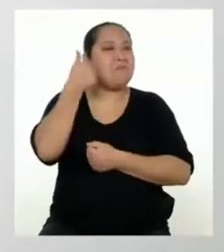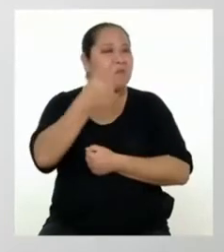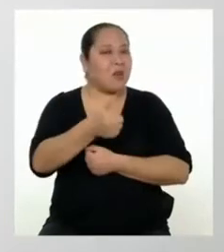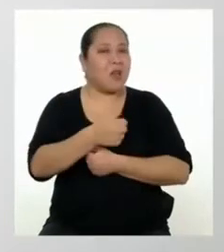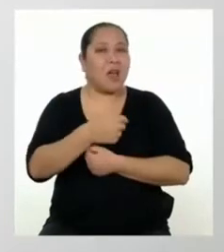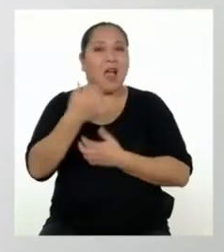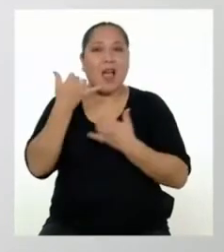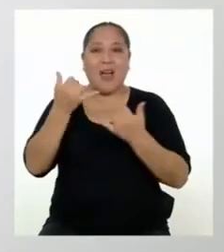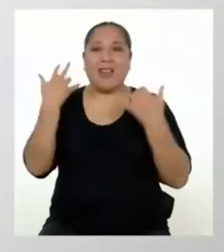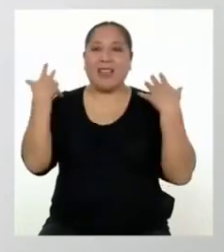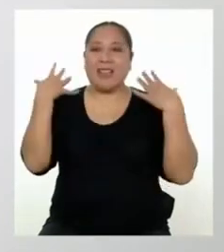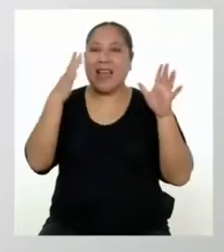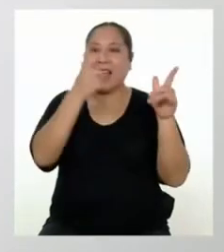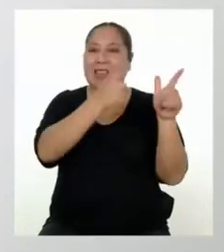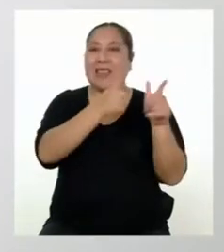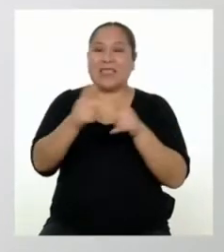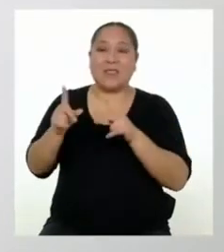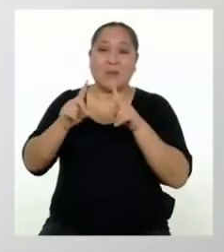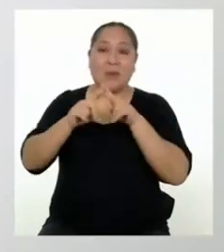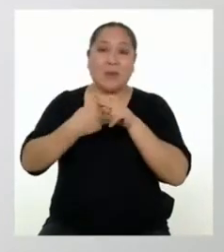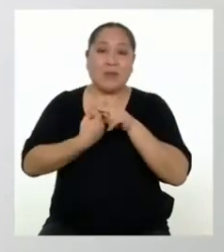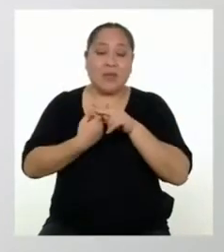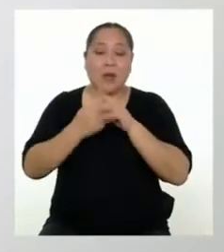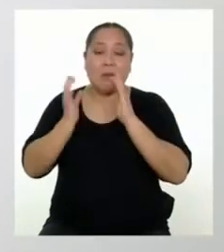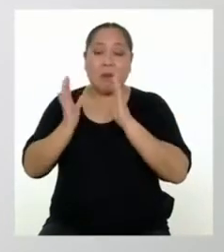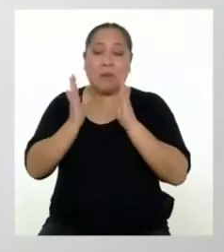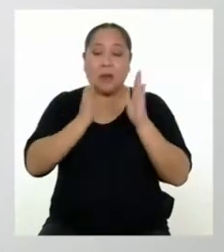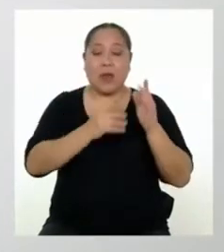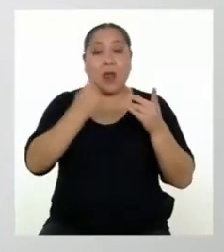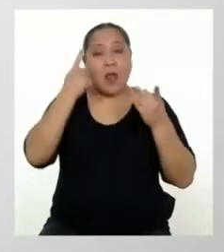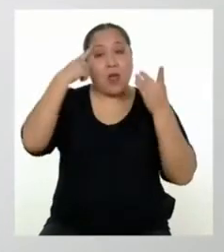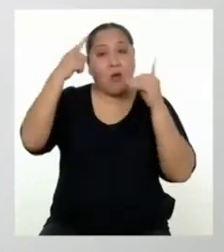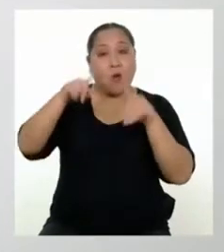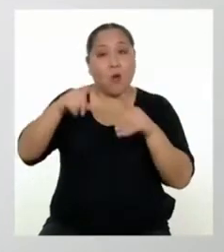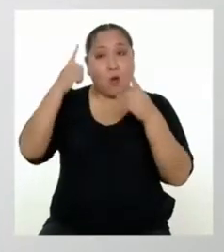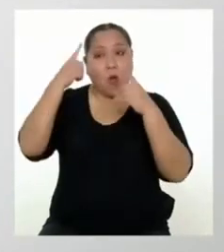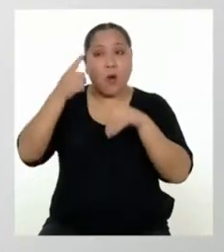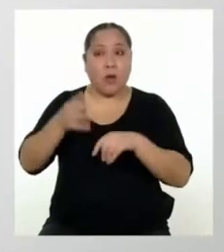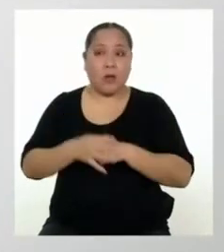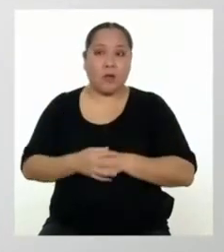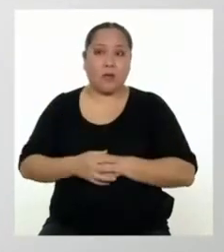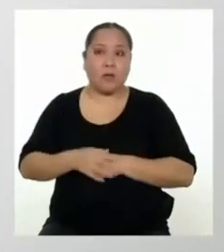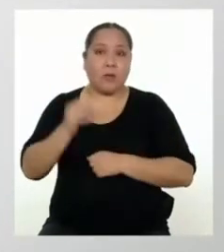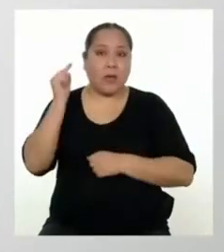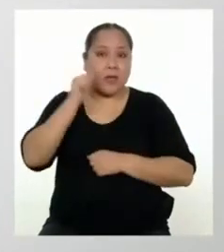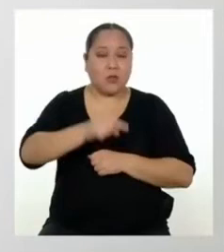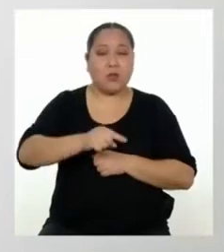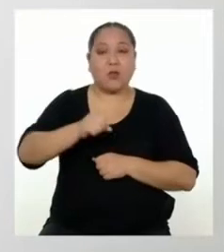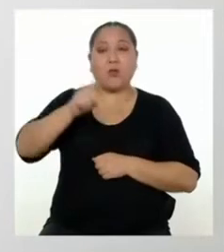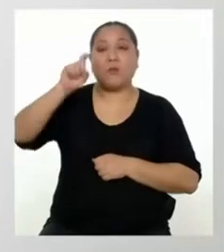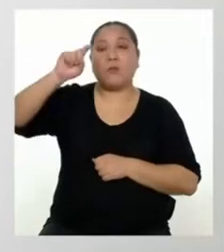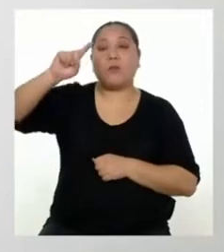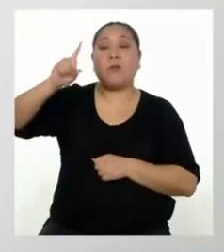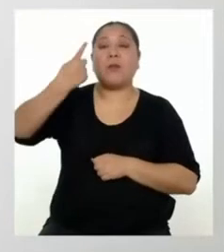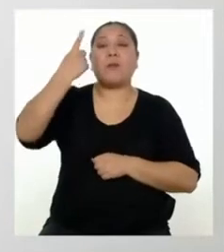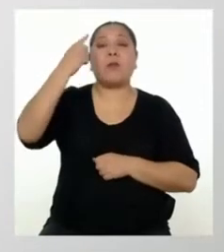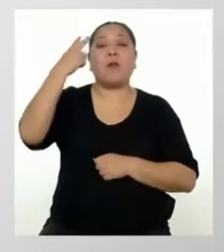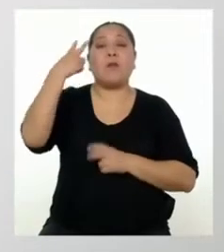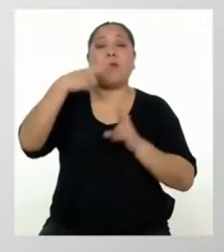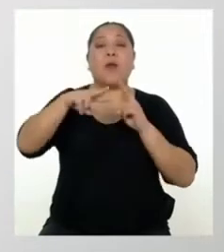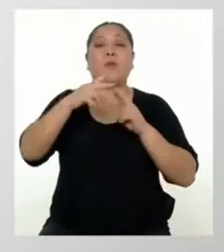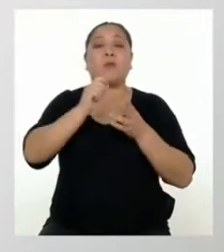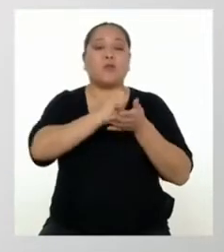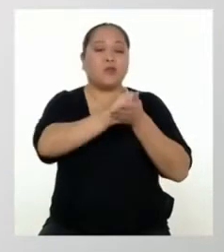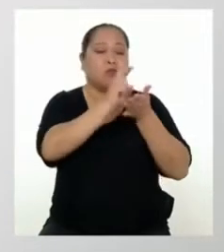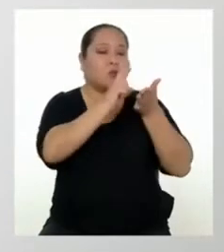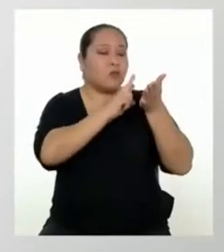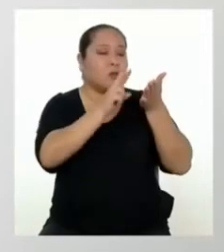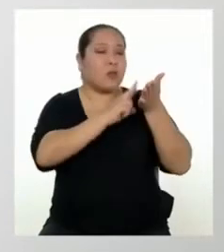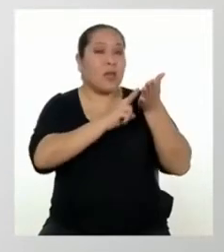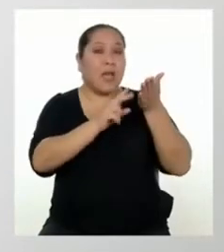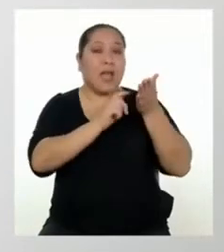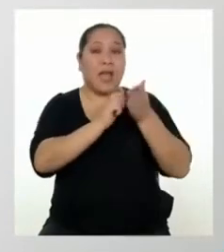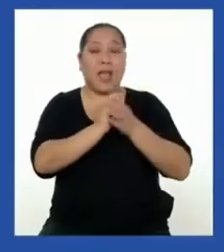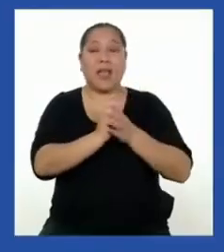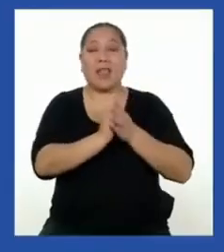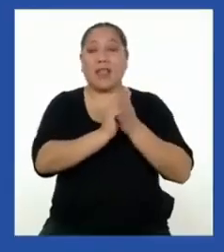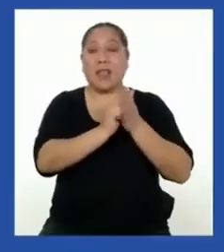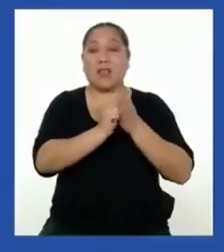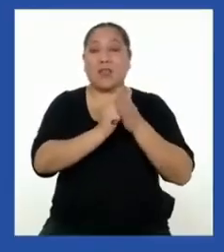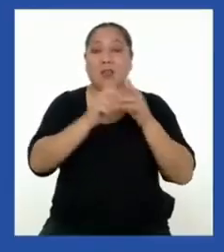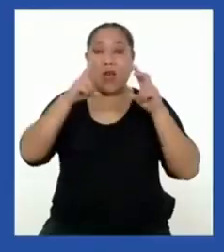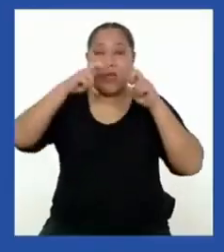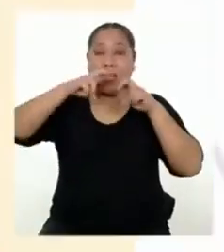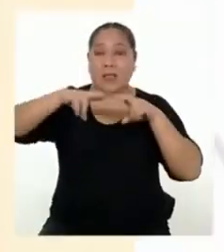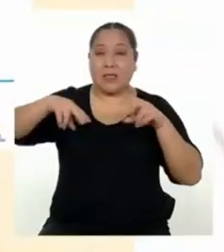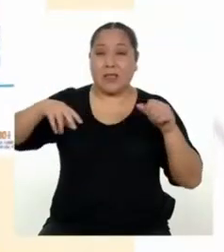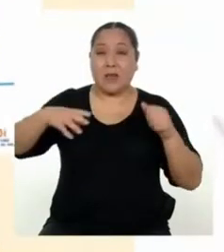Ahora creo que estamos listas y listos para empezar a producir nuestros acuerdos. Para eso, primero veamos el texto que analizamos juntos en el programa